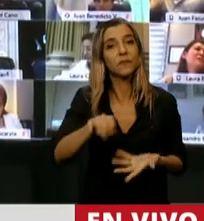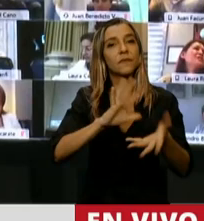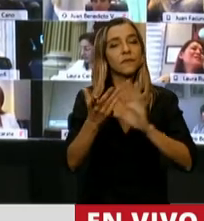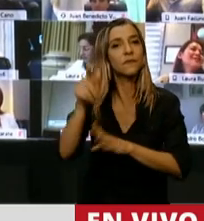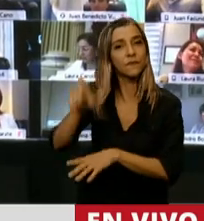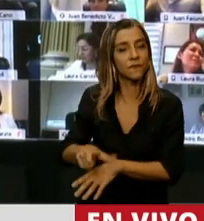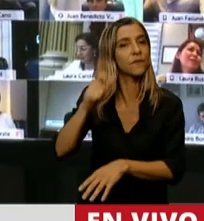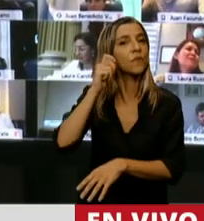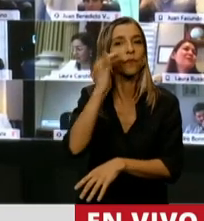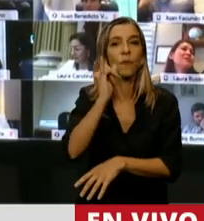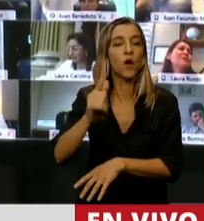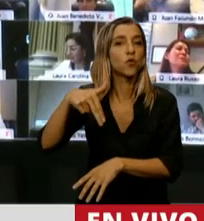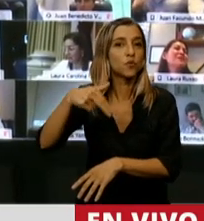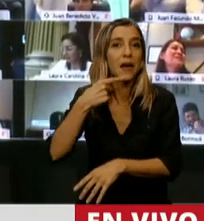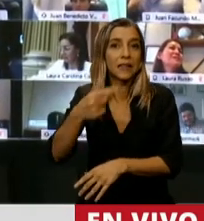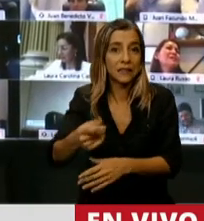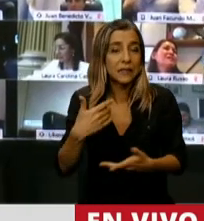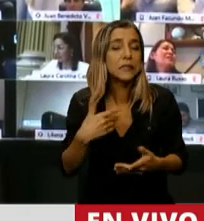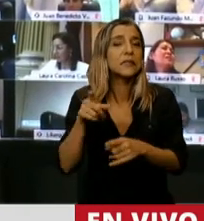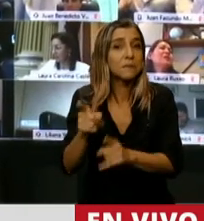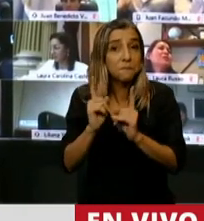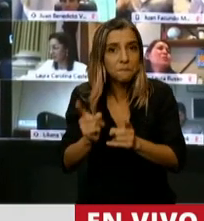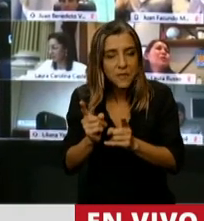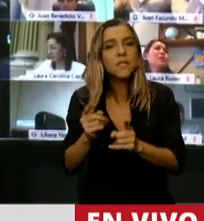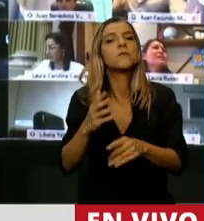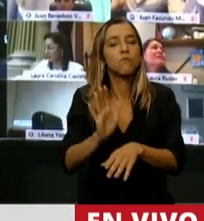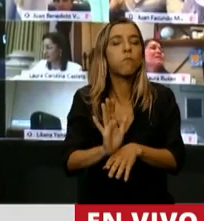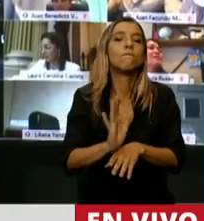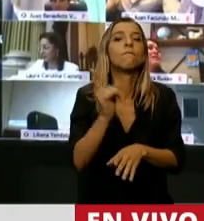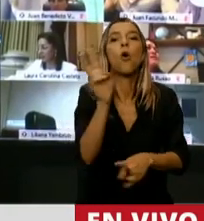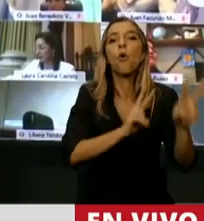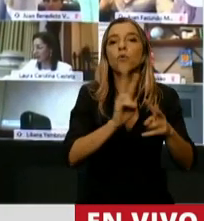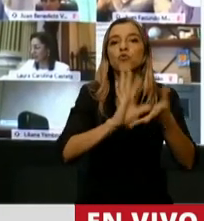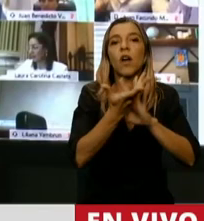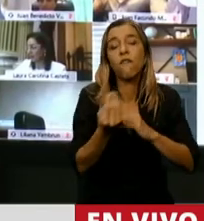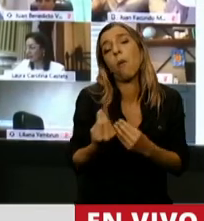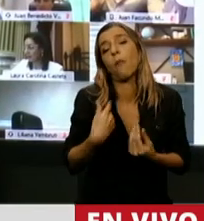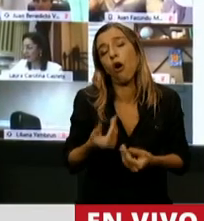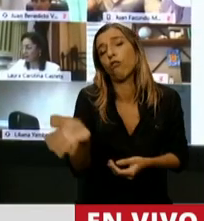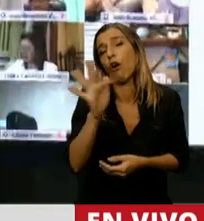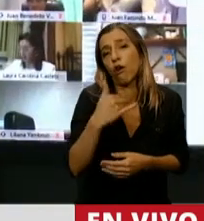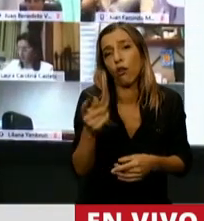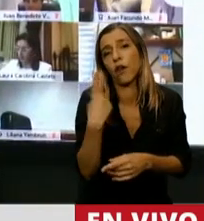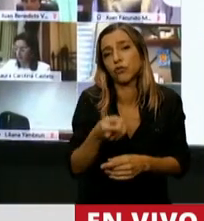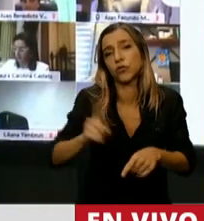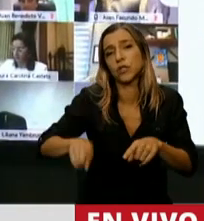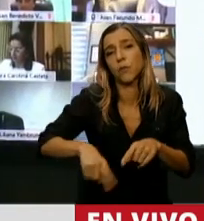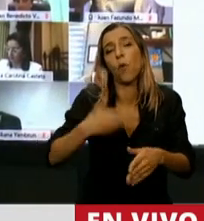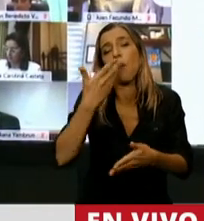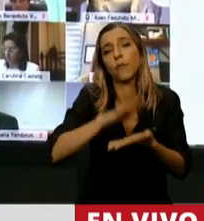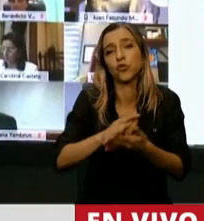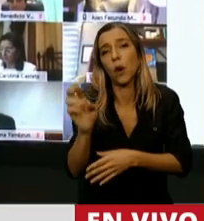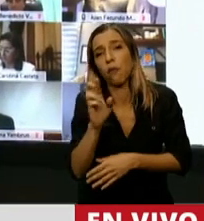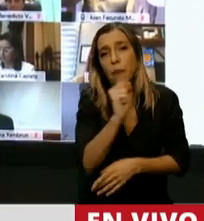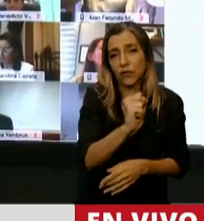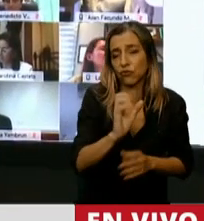traza Guzmán, este gradualismo, está sediado por una brecha cambiaria que es el tema de todos los días, porque acá hablamos del presupuesto